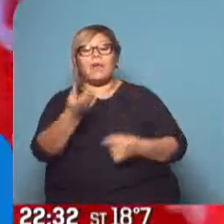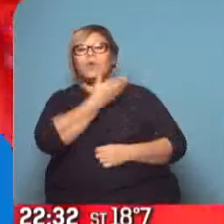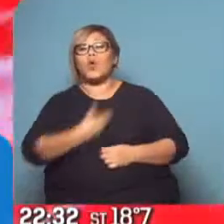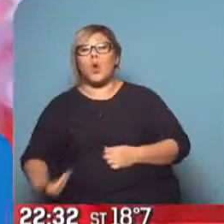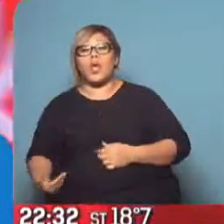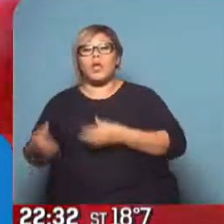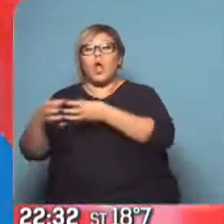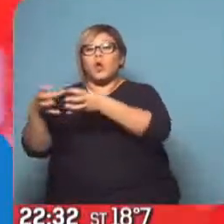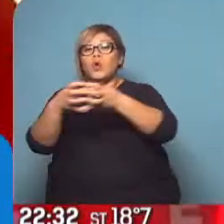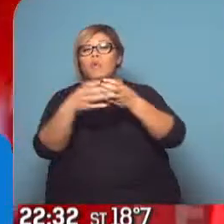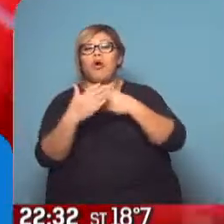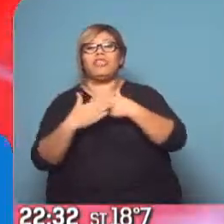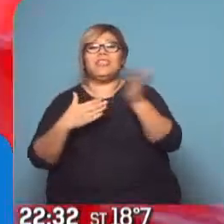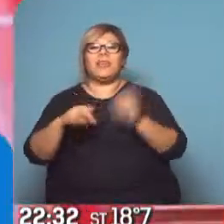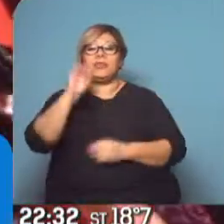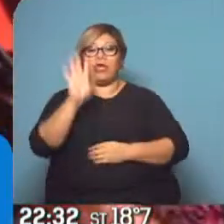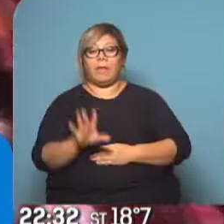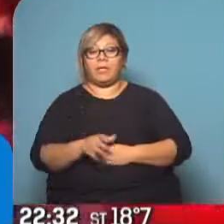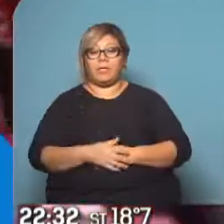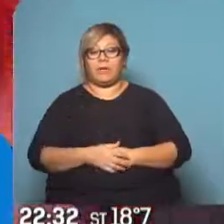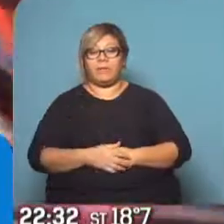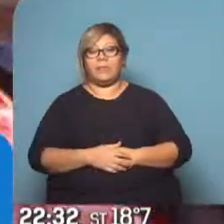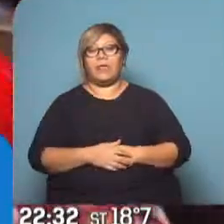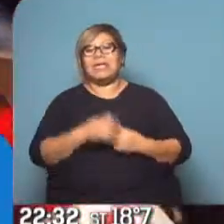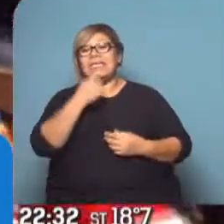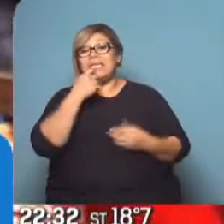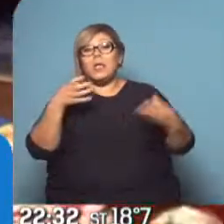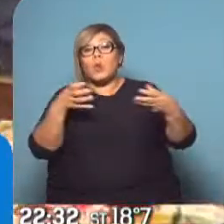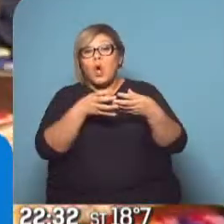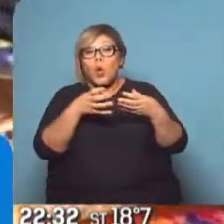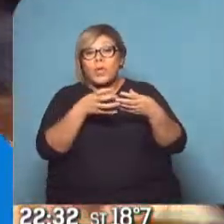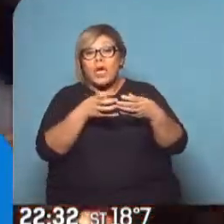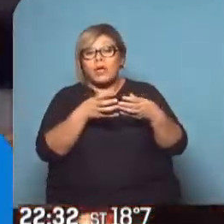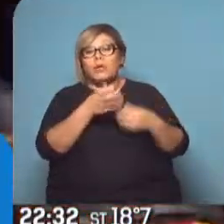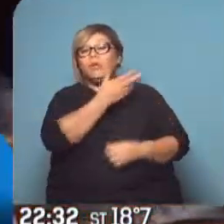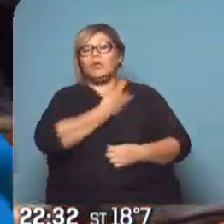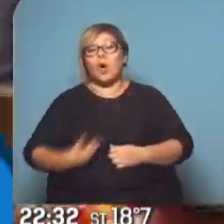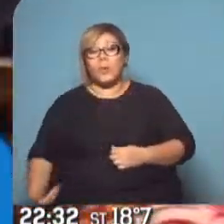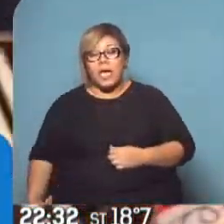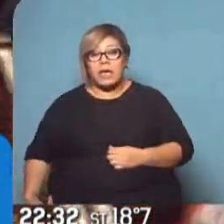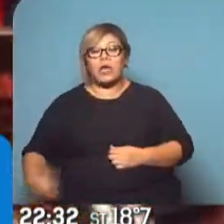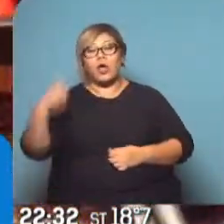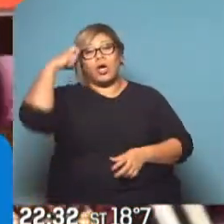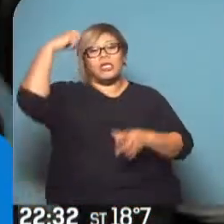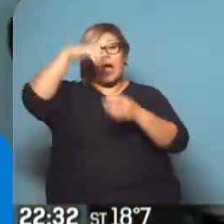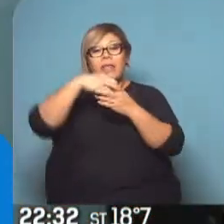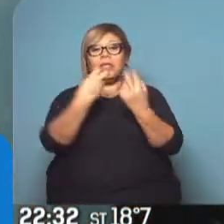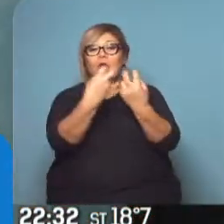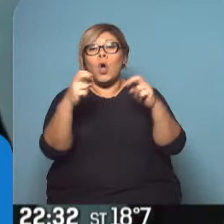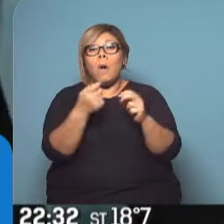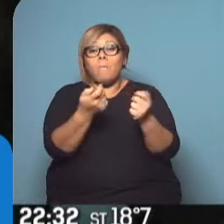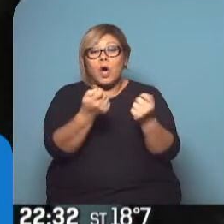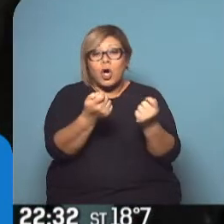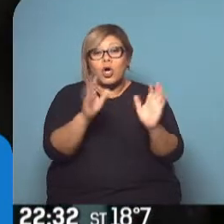analistas, una gestión en minoría podría augurar cierta inestabilidad política, ya que los partidos de la oposición, si suman fuerzas,